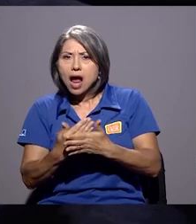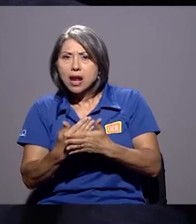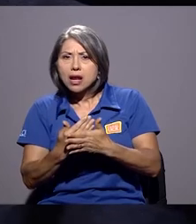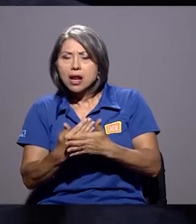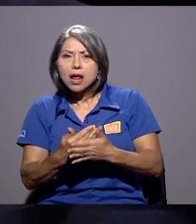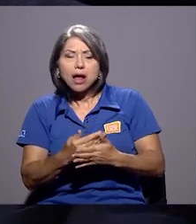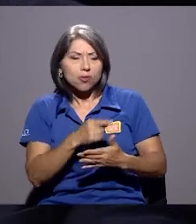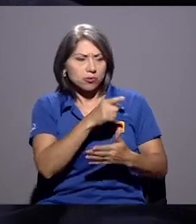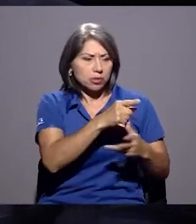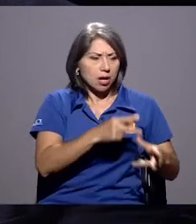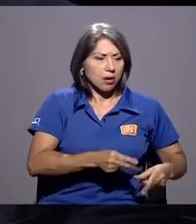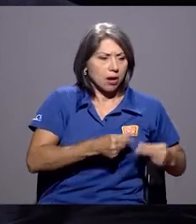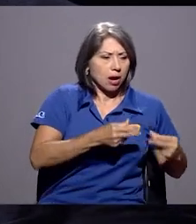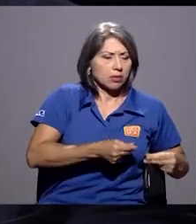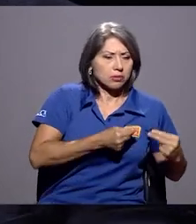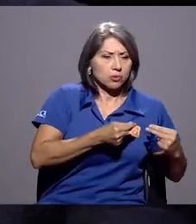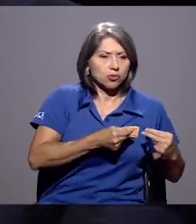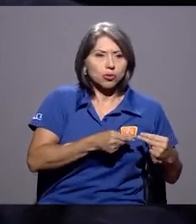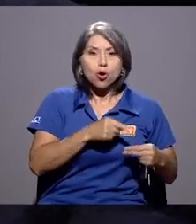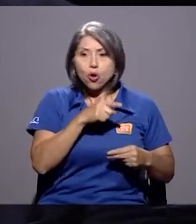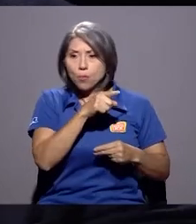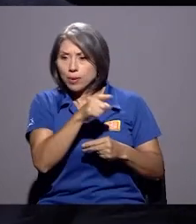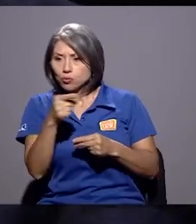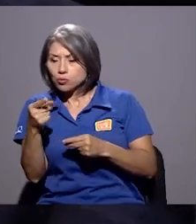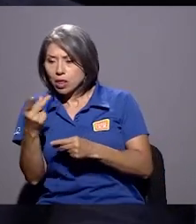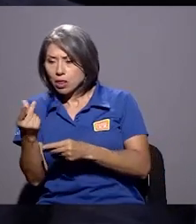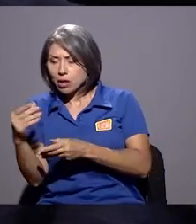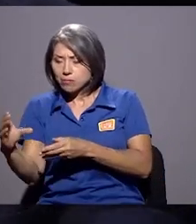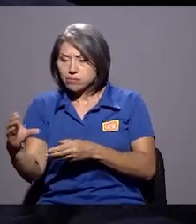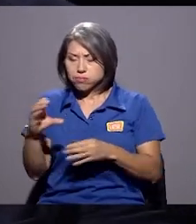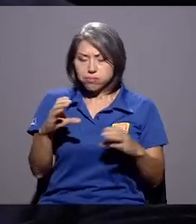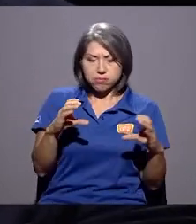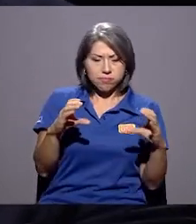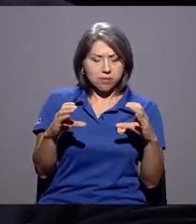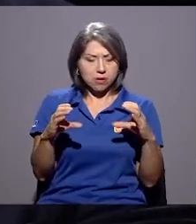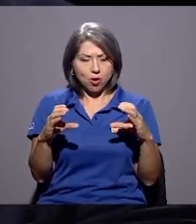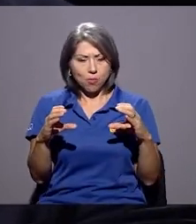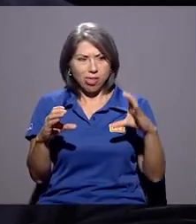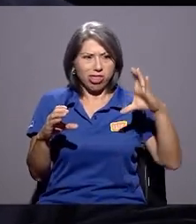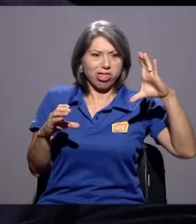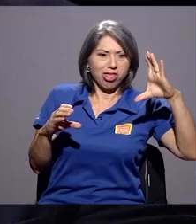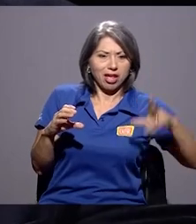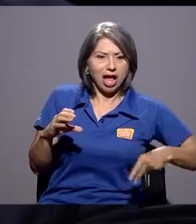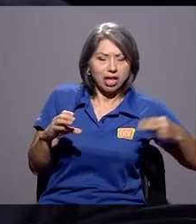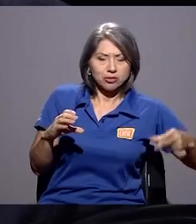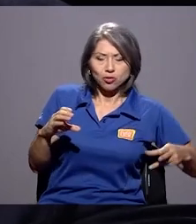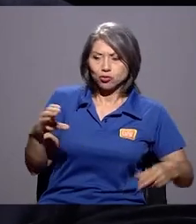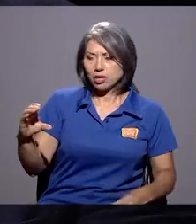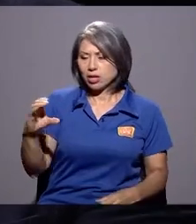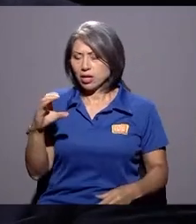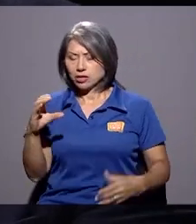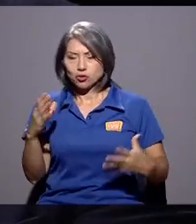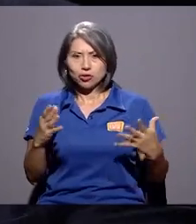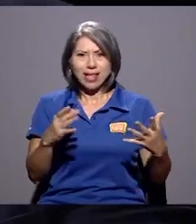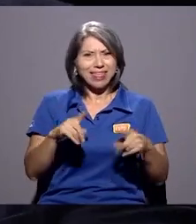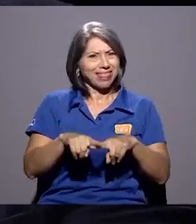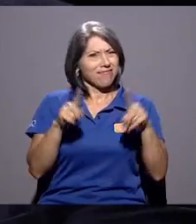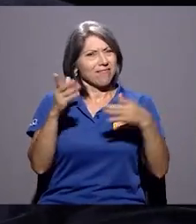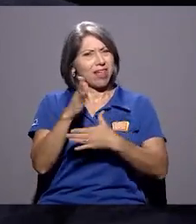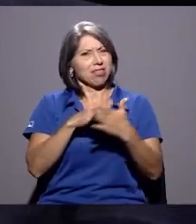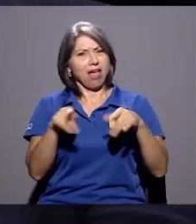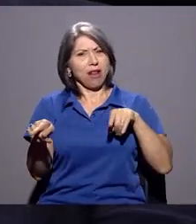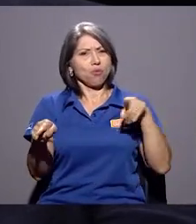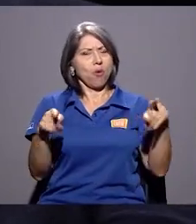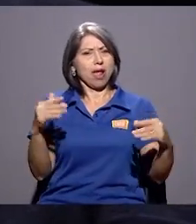tu riqueza está siendo, en términos estadísticos, más allá de tus posibilidades de ingreso. Y eso podría